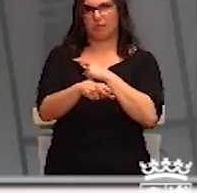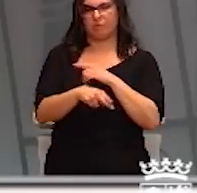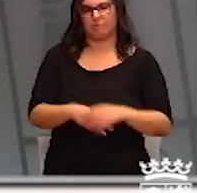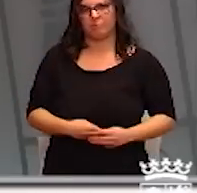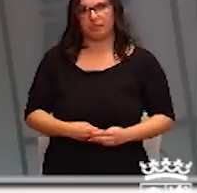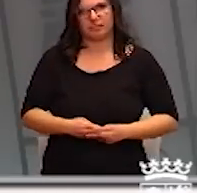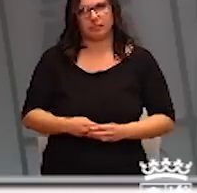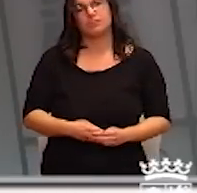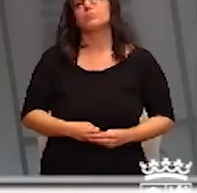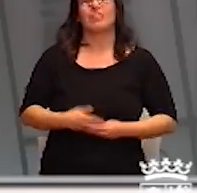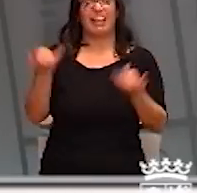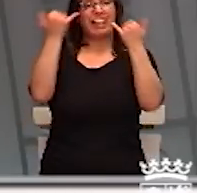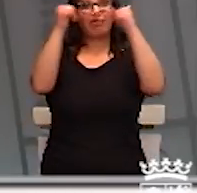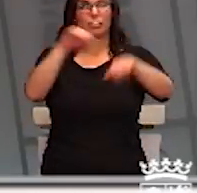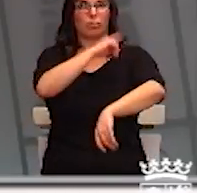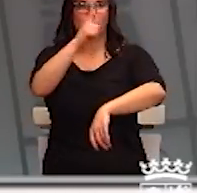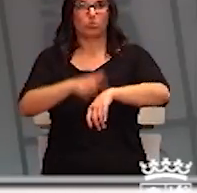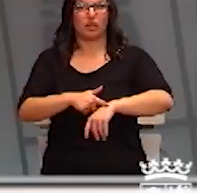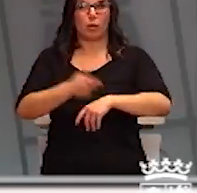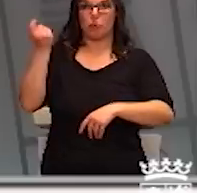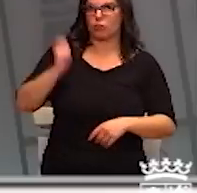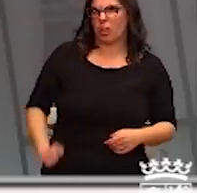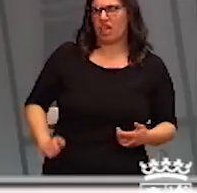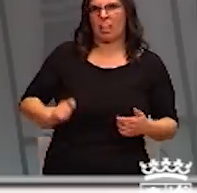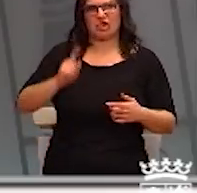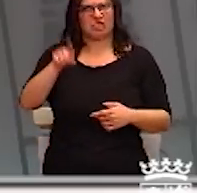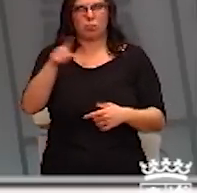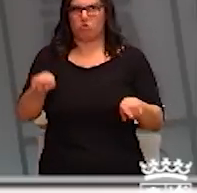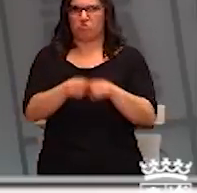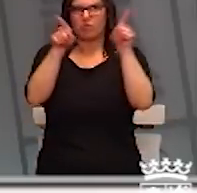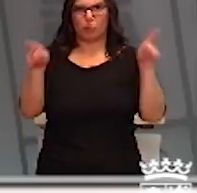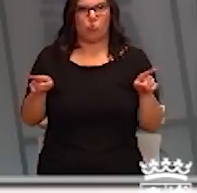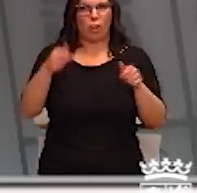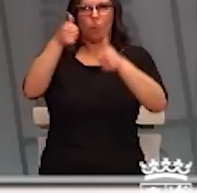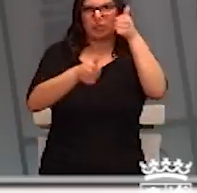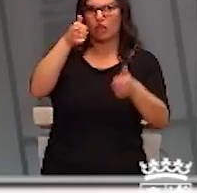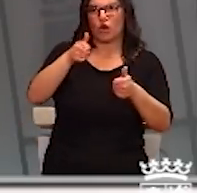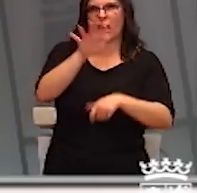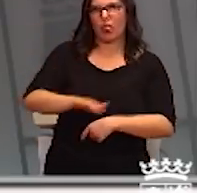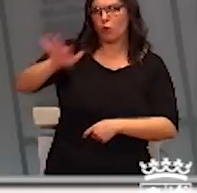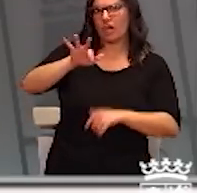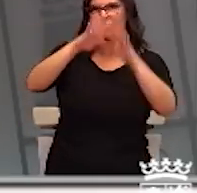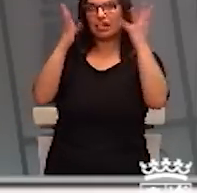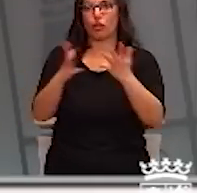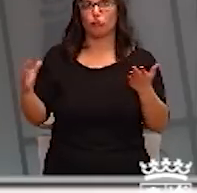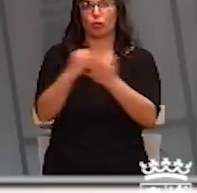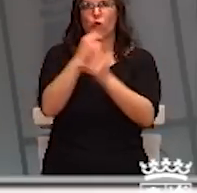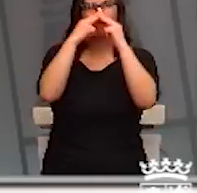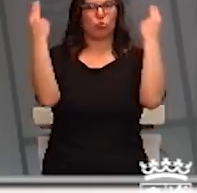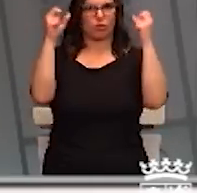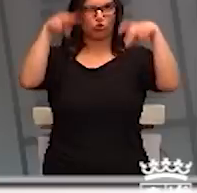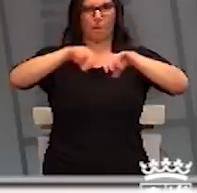Todos los grandes eventos deportivos profesionales y no profesionales, de competiciones nacionales e internacionales, se realizarán a puerta cerrada,